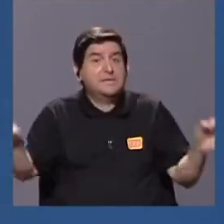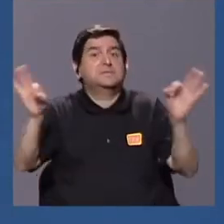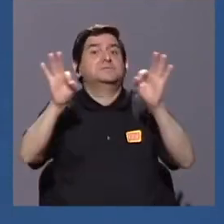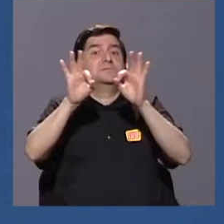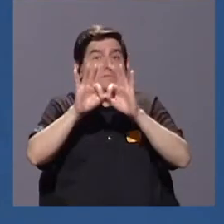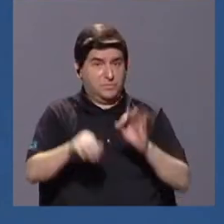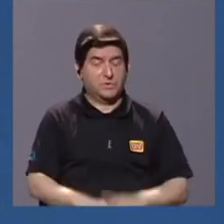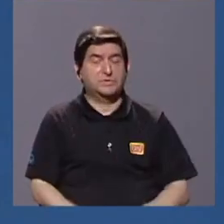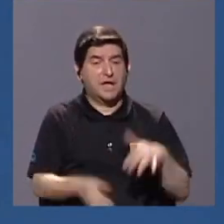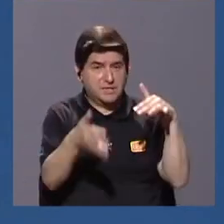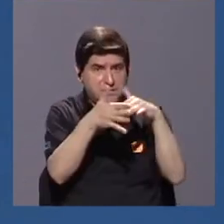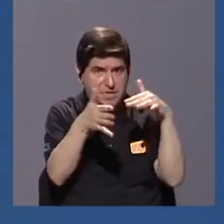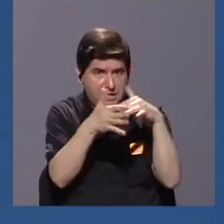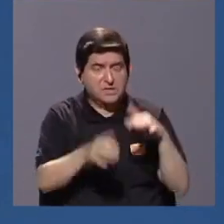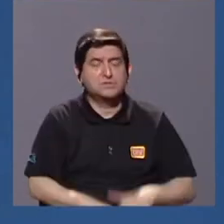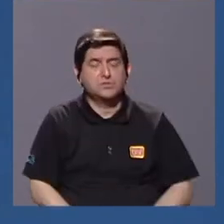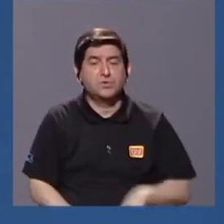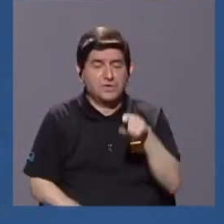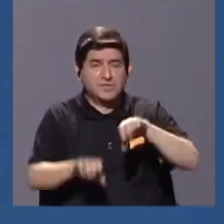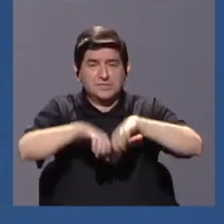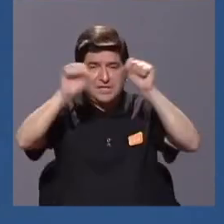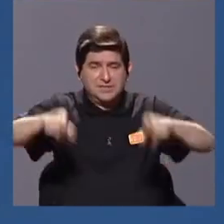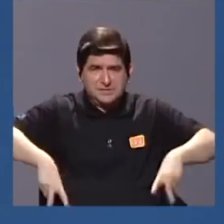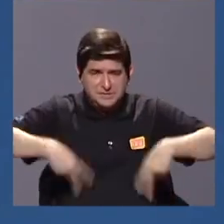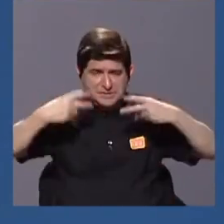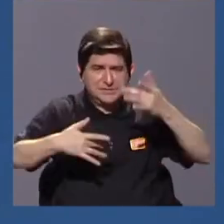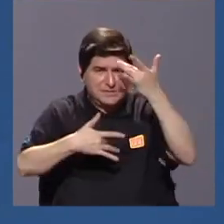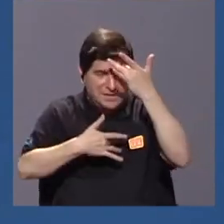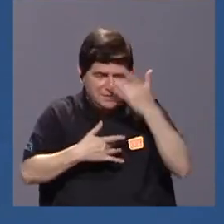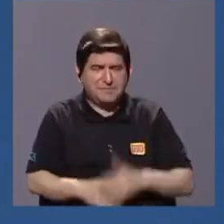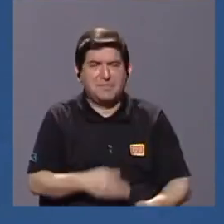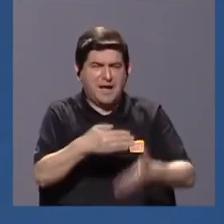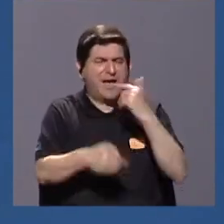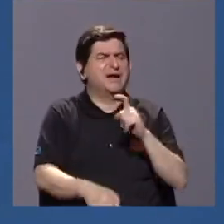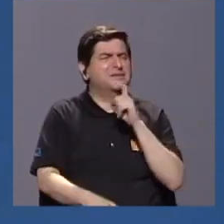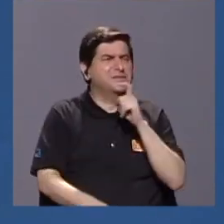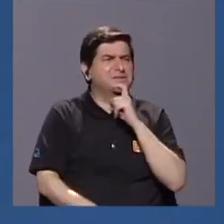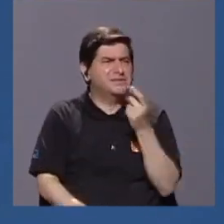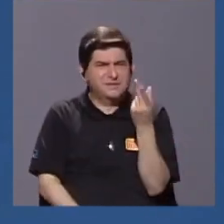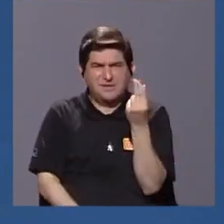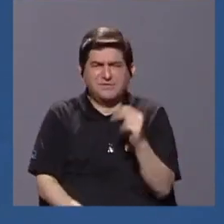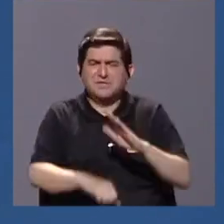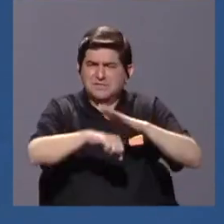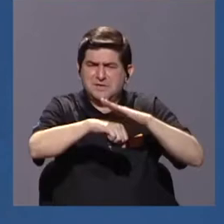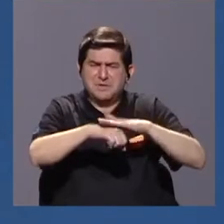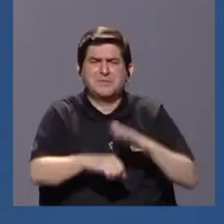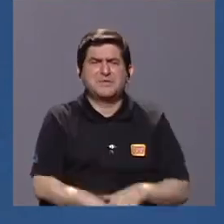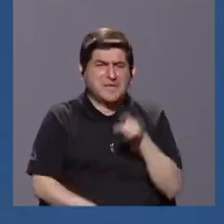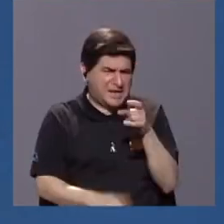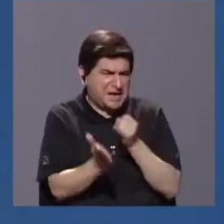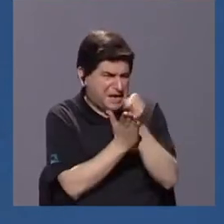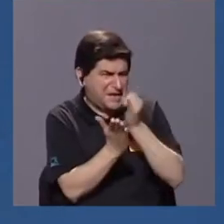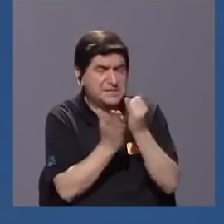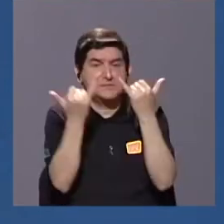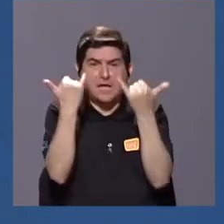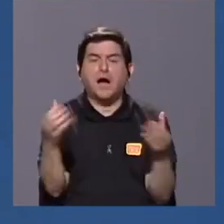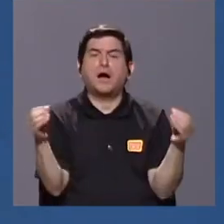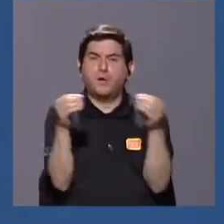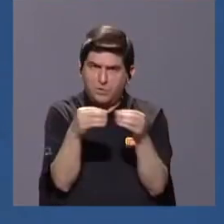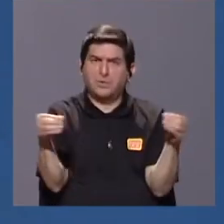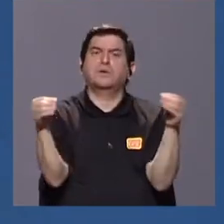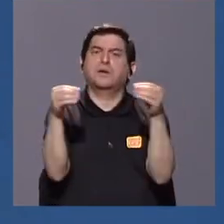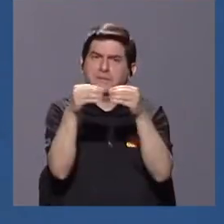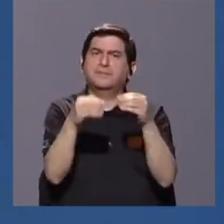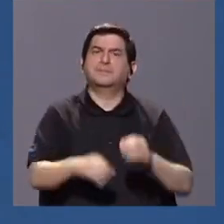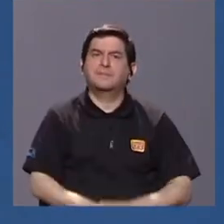los estudios en ecología de enfermedades. Antes era difícil que existiera un fondo que permitiera hacer ecología de enfermedades. Ahora cada vez más